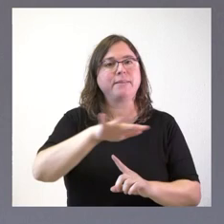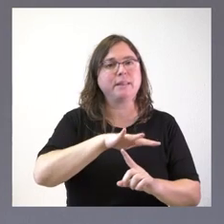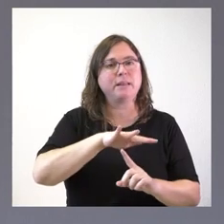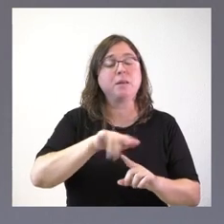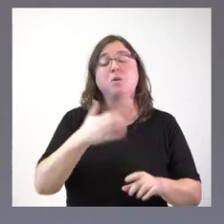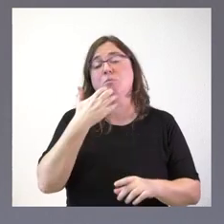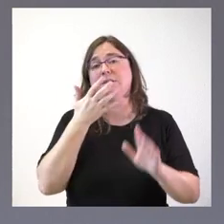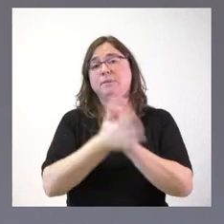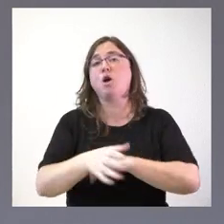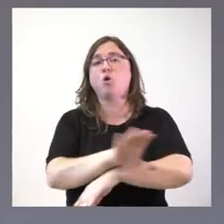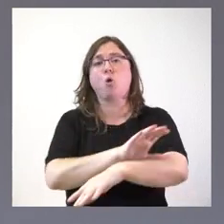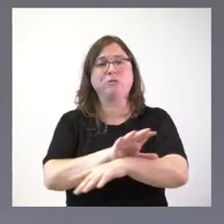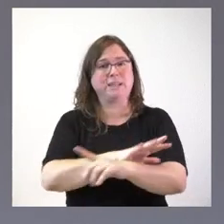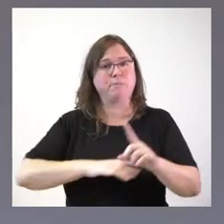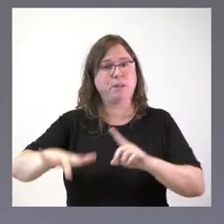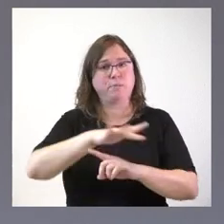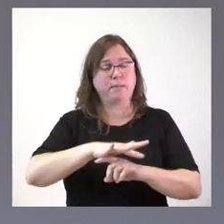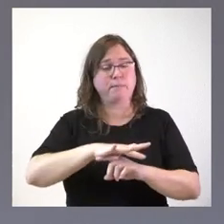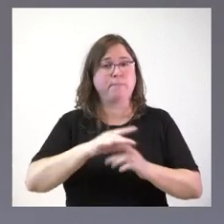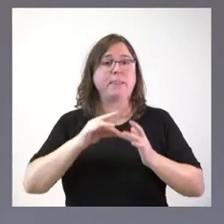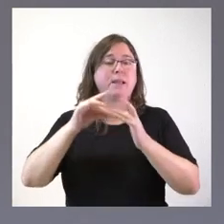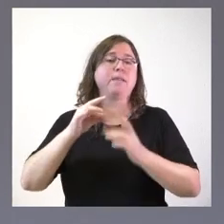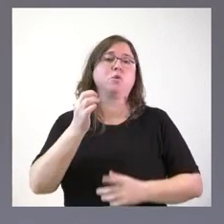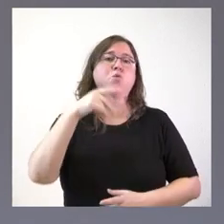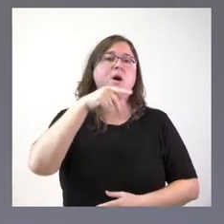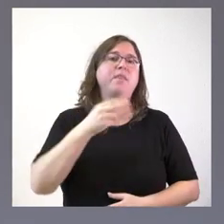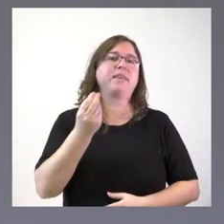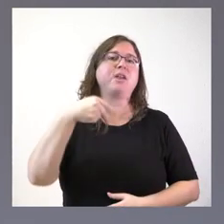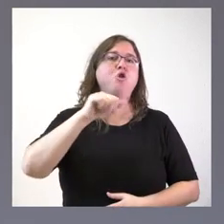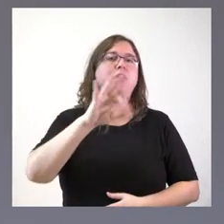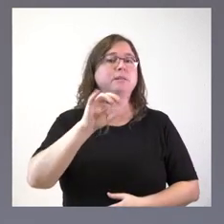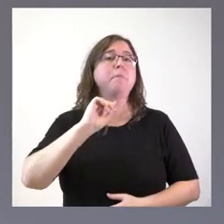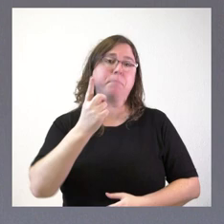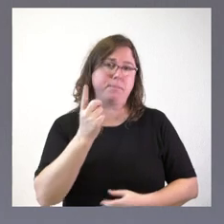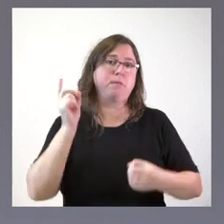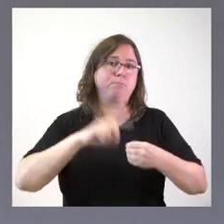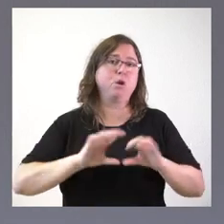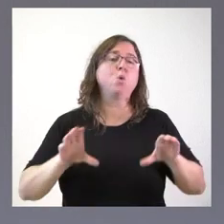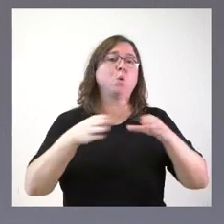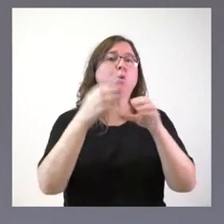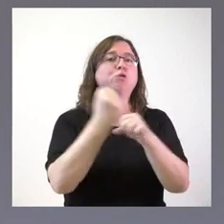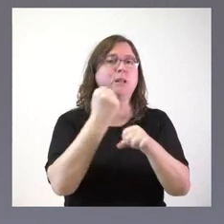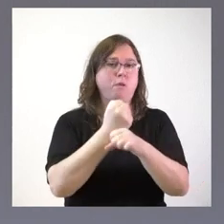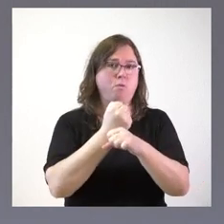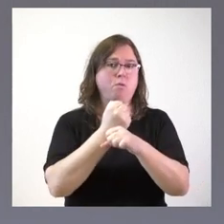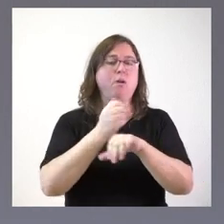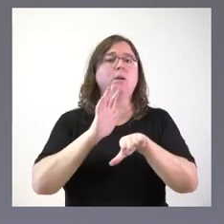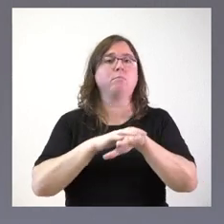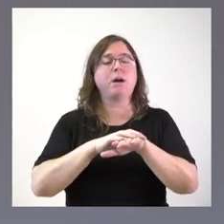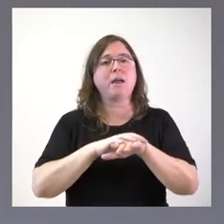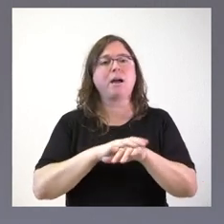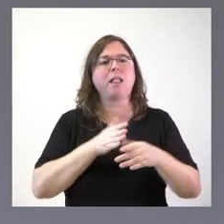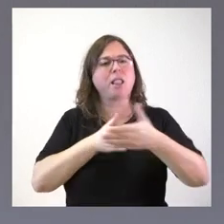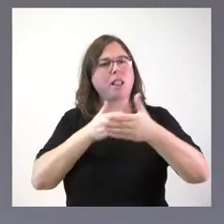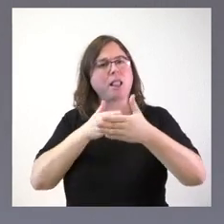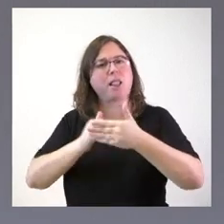Consejería de Medio Ambiente, dirigida por el señor Suárez Quiñones, va a ser de las primeras que se va a involucrar en los grupos de trabajo para reducir trabas